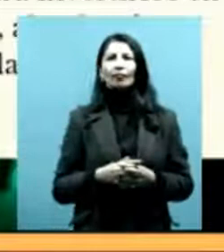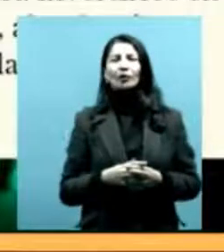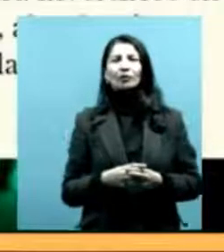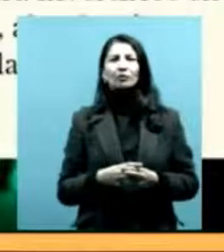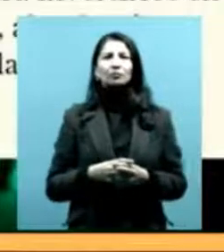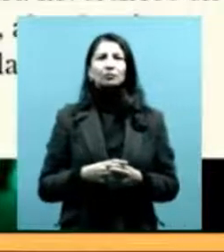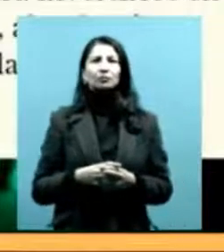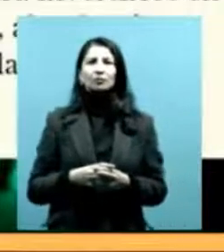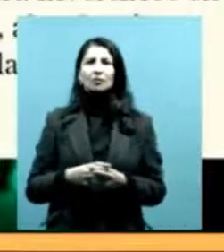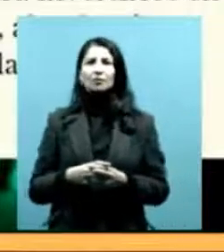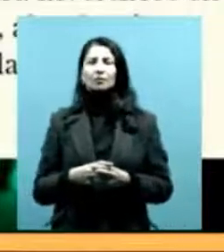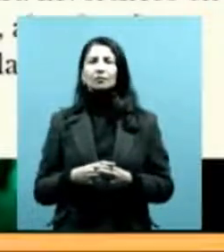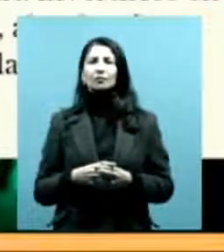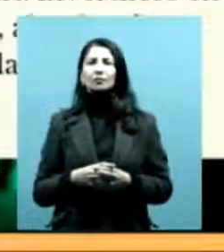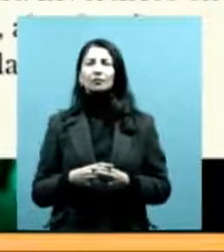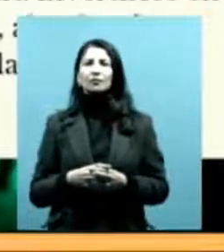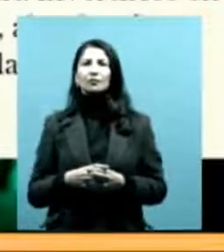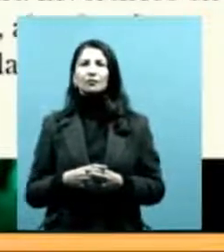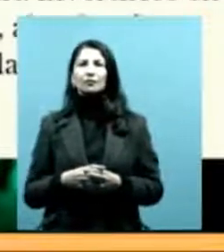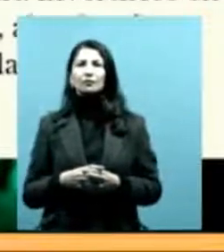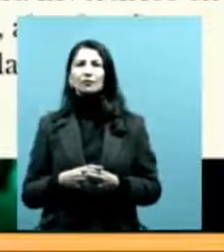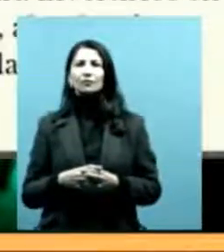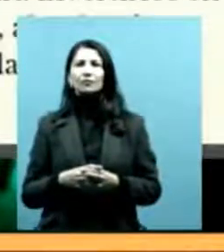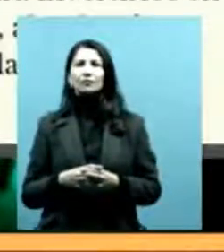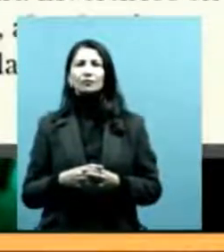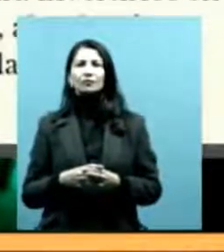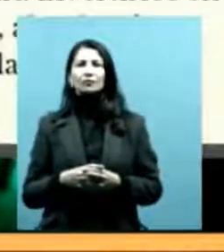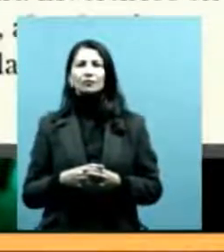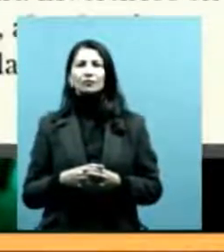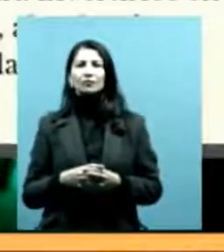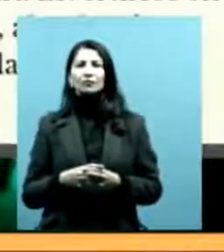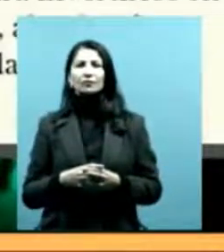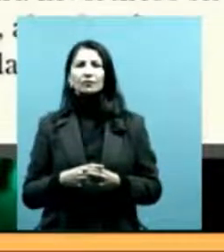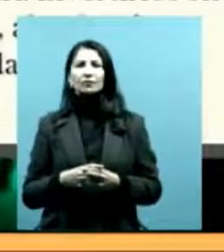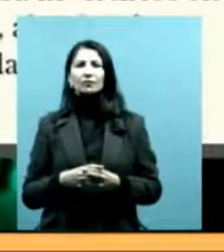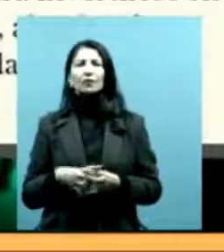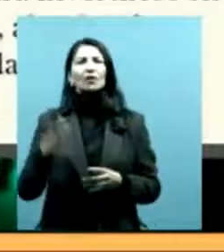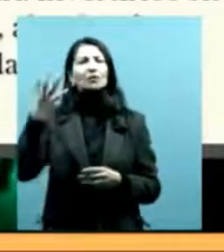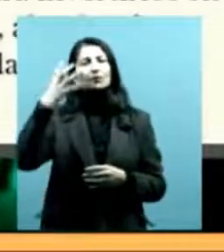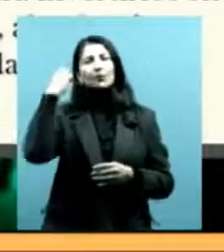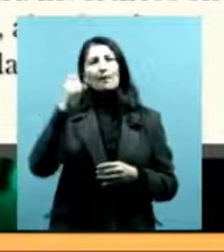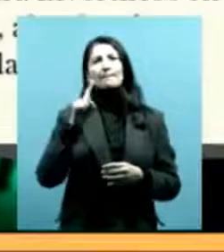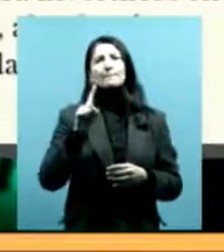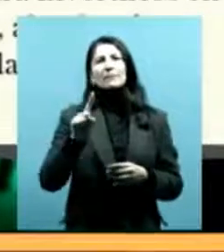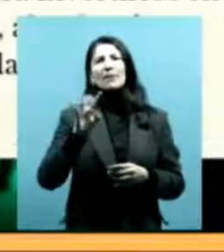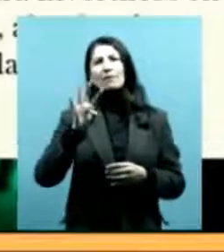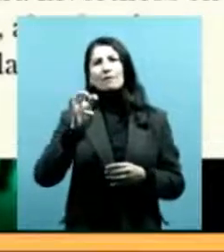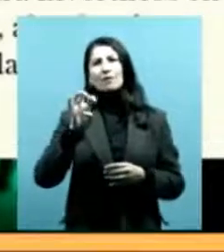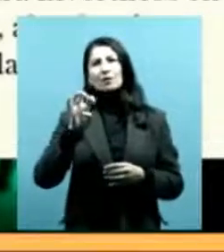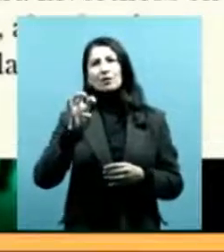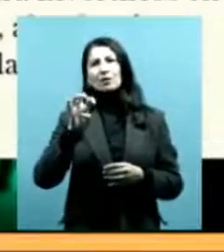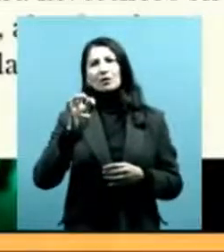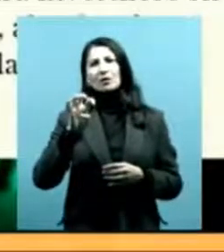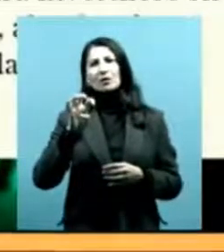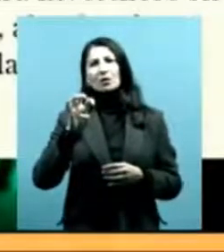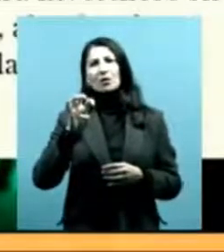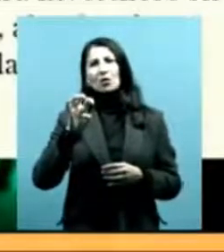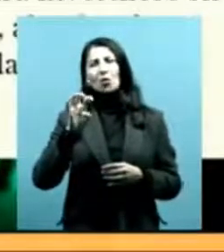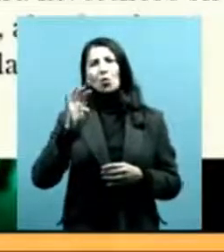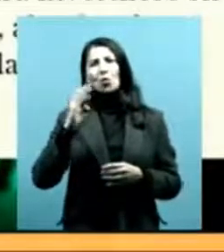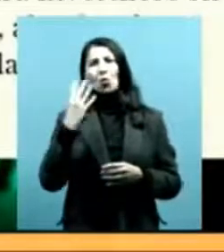aquellos que ya fueron despojados, porque en 1942 se realizaron despojos masivos por toda Patagonia,